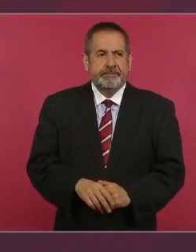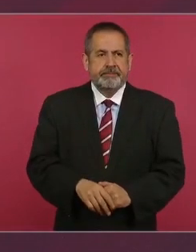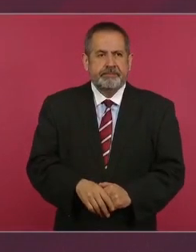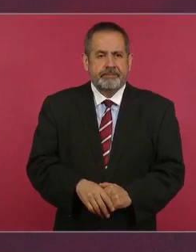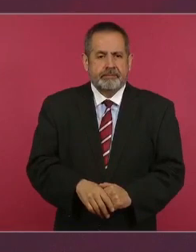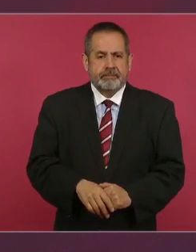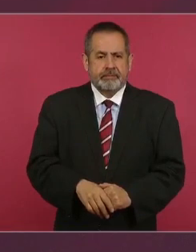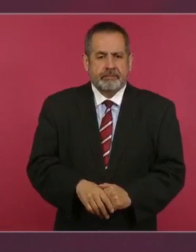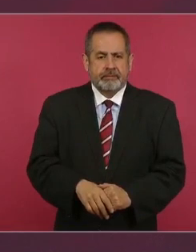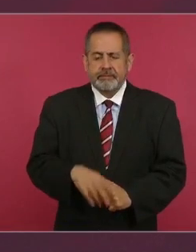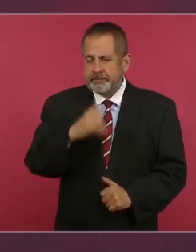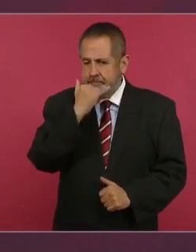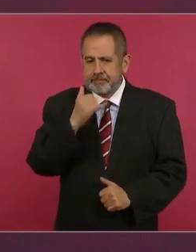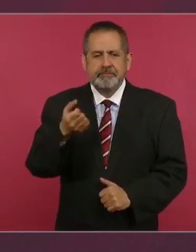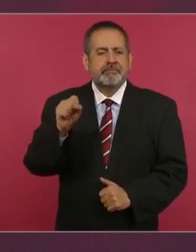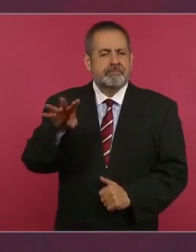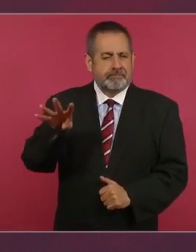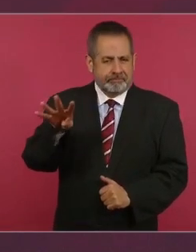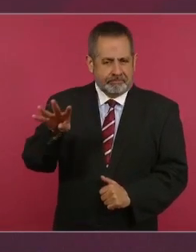19.